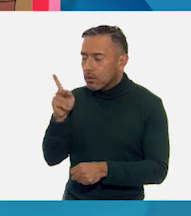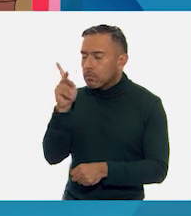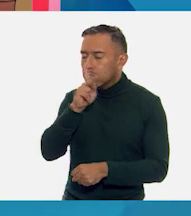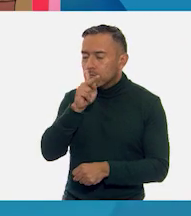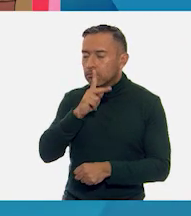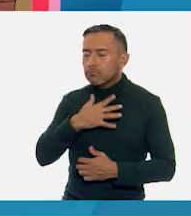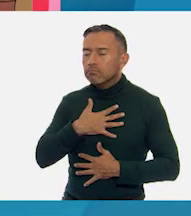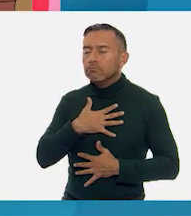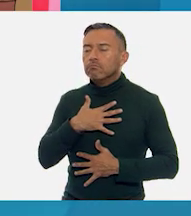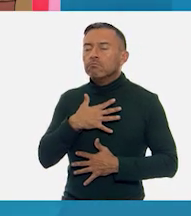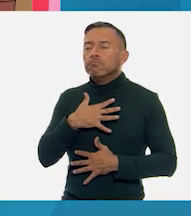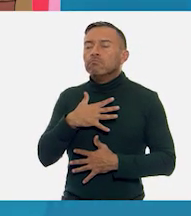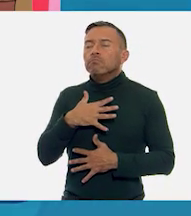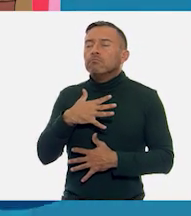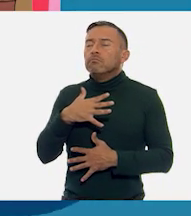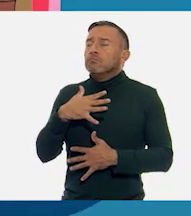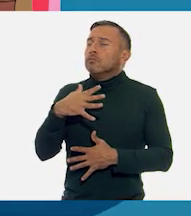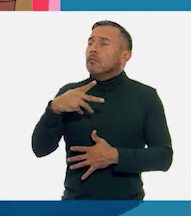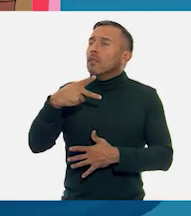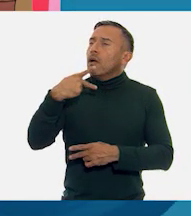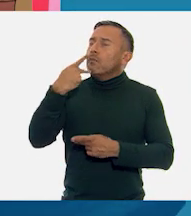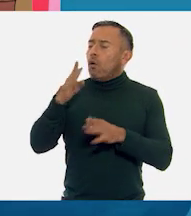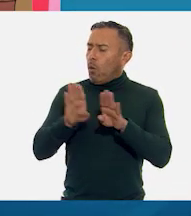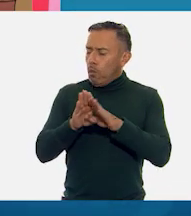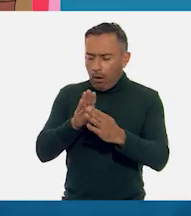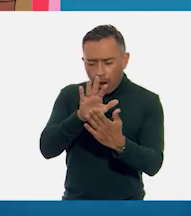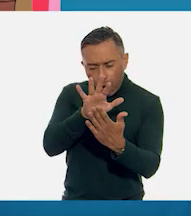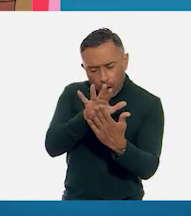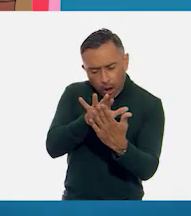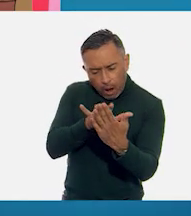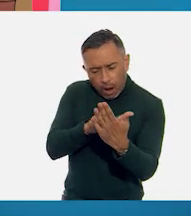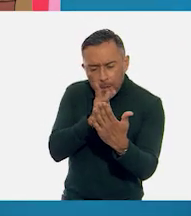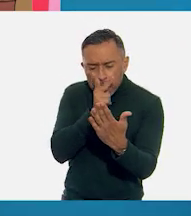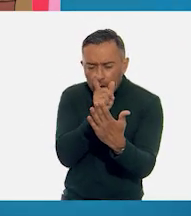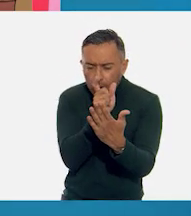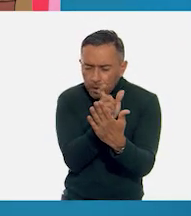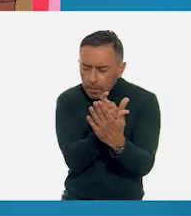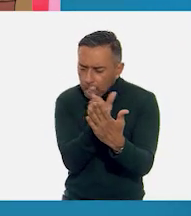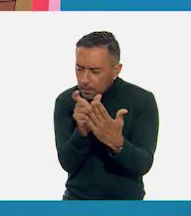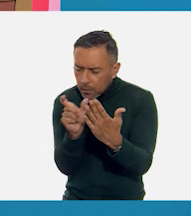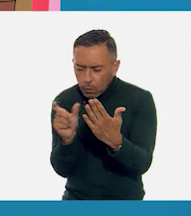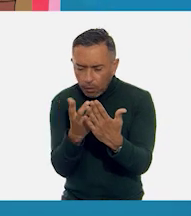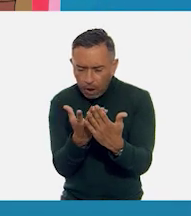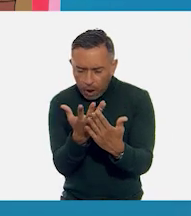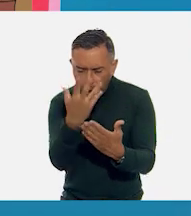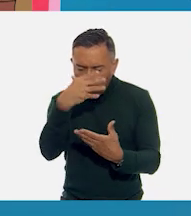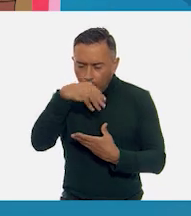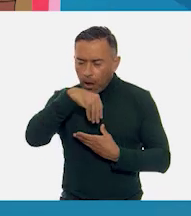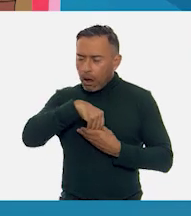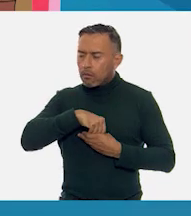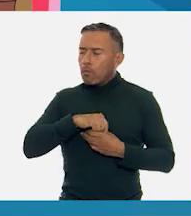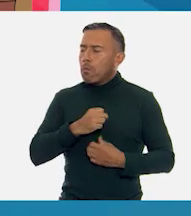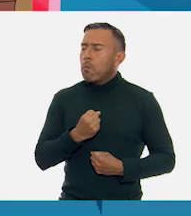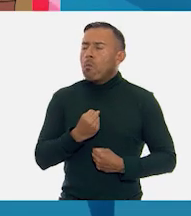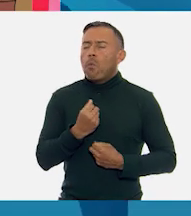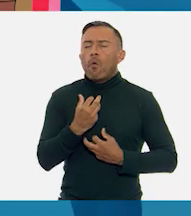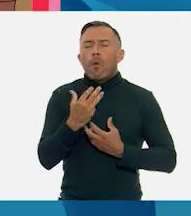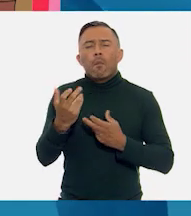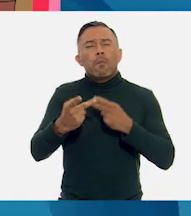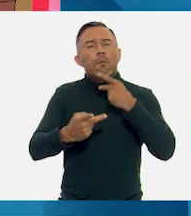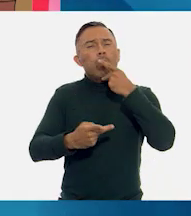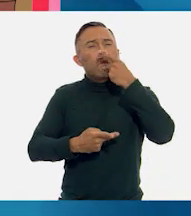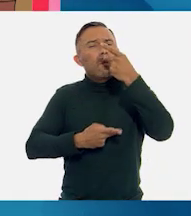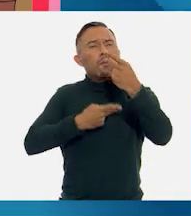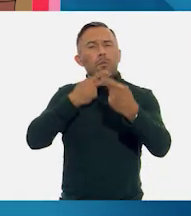como si lo estuvieras viviendo. Sentir cada palabra que dices. Darle vida al poema con tu voz y con